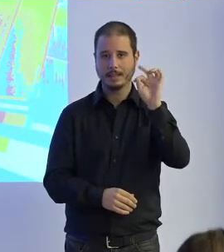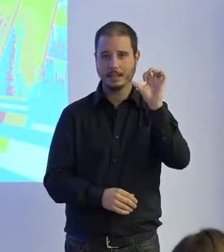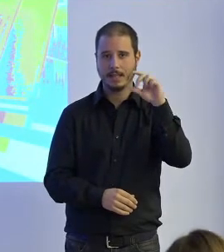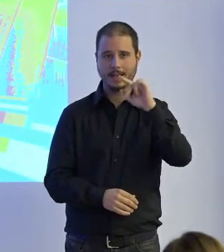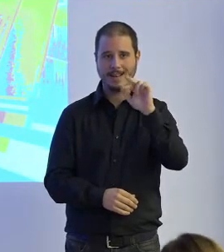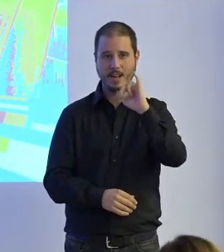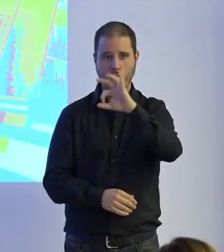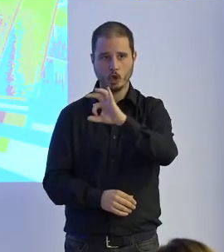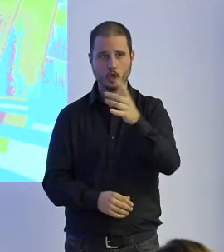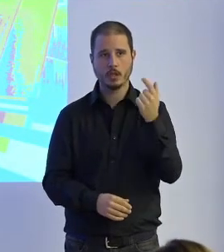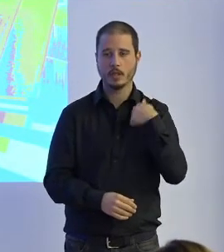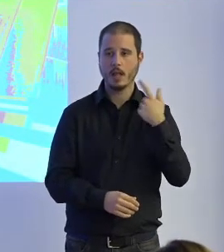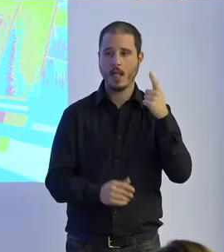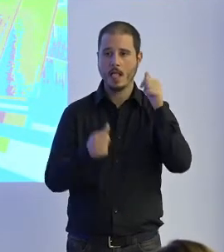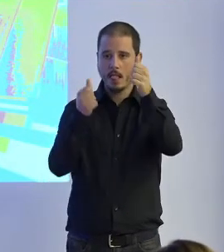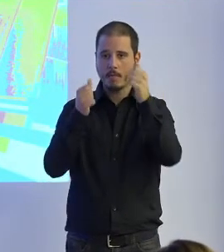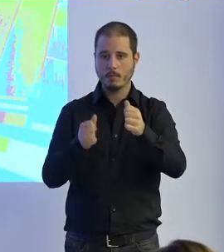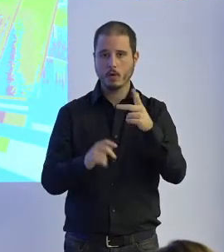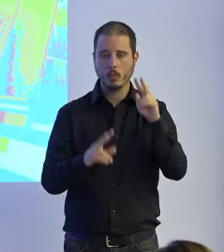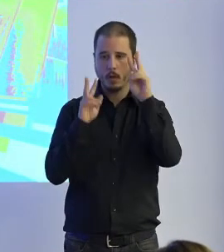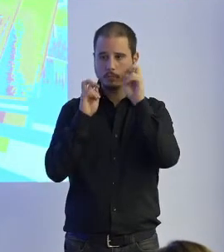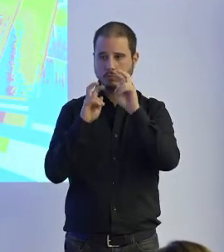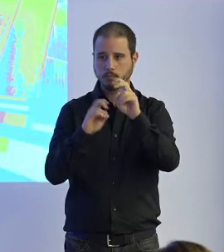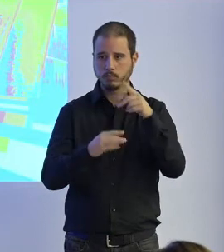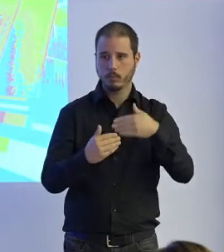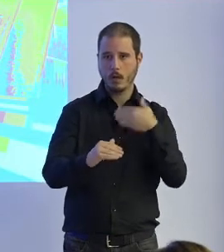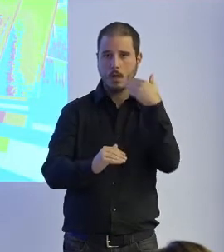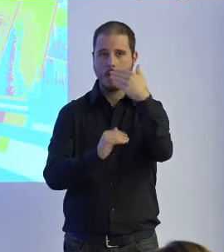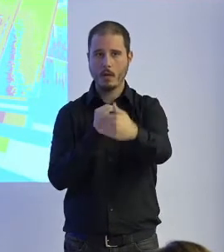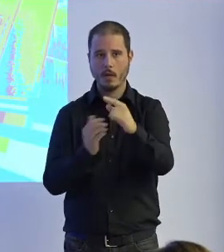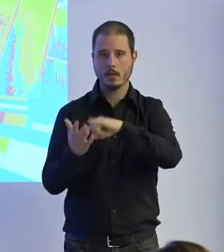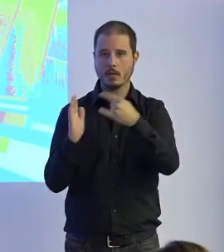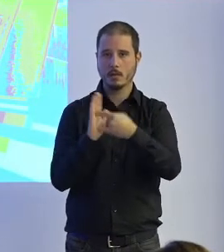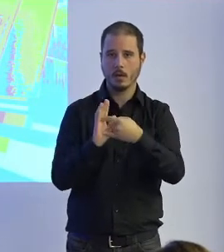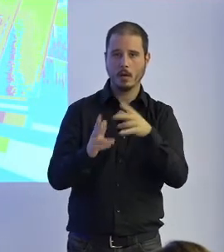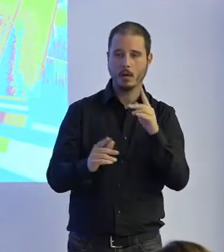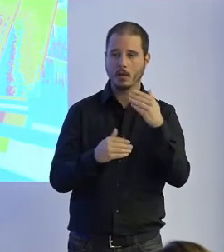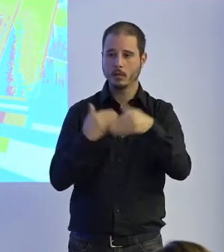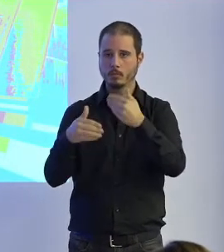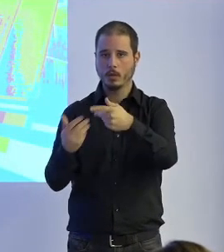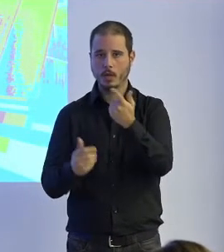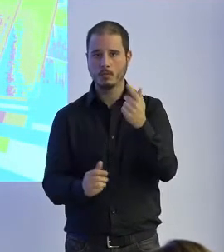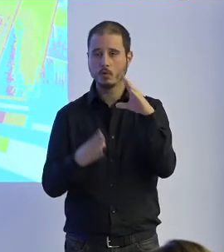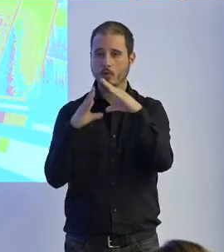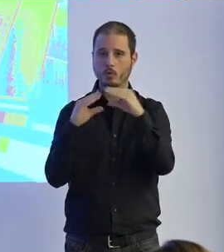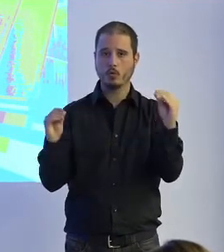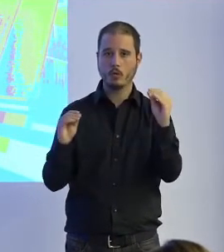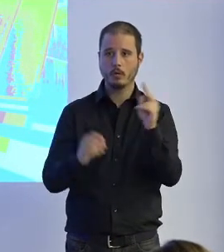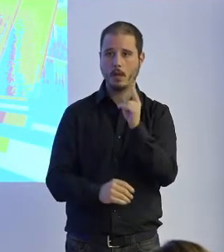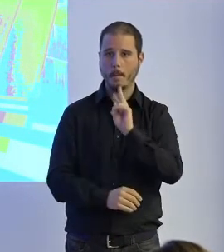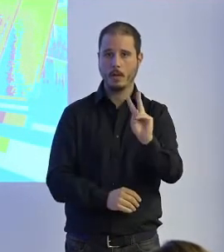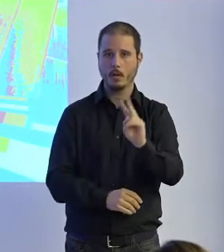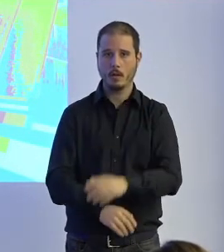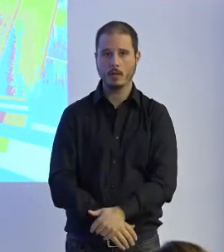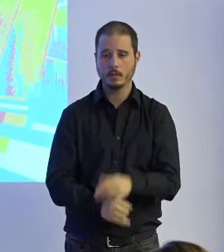es diploma de estudios avanzados en ingeniería de sistemas y procesos por la Universidad de Valladolid sus líneas de investigación actuales